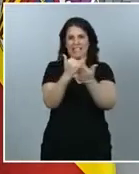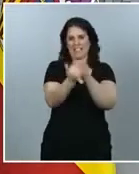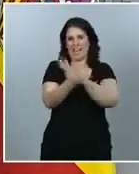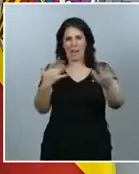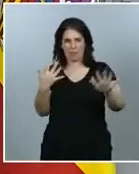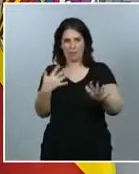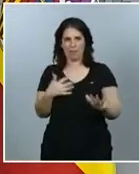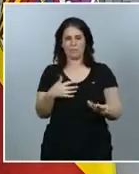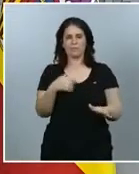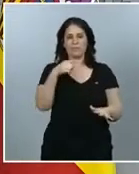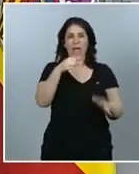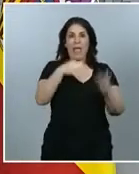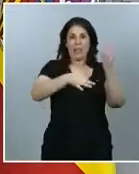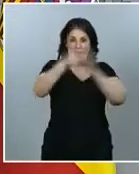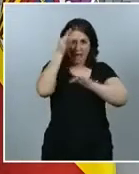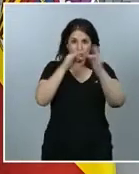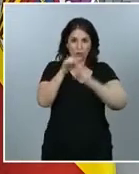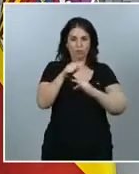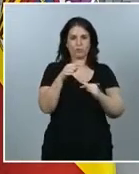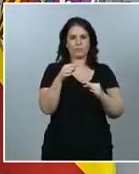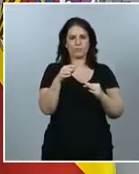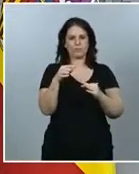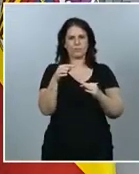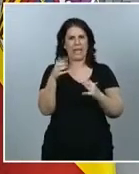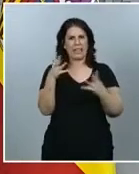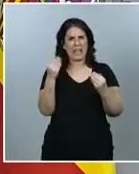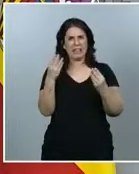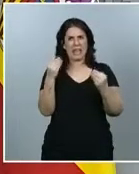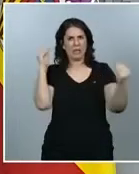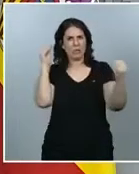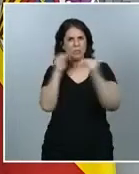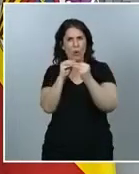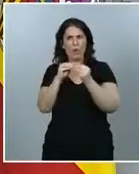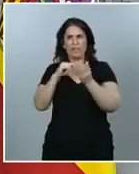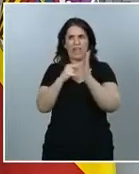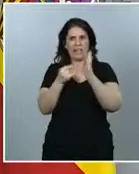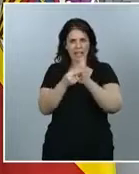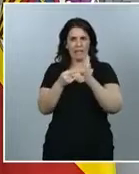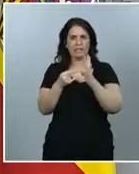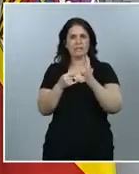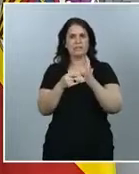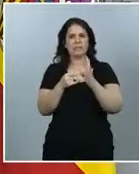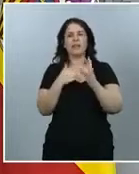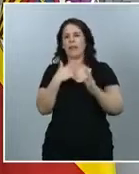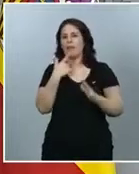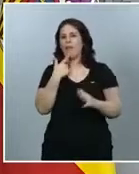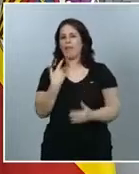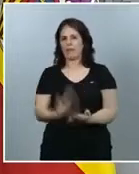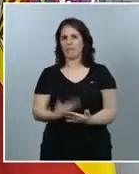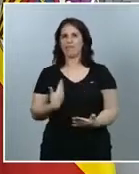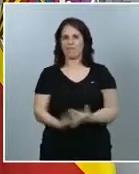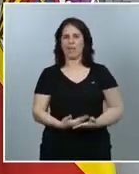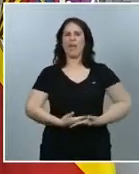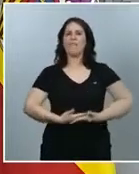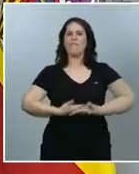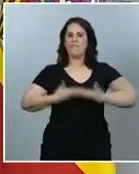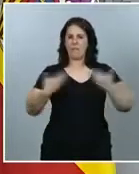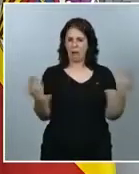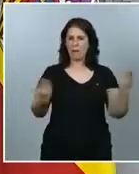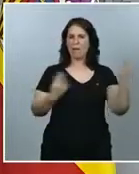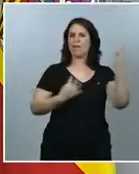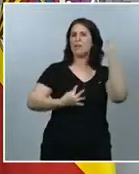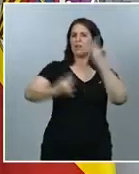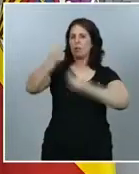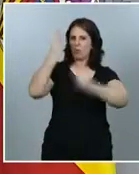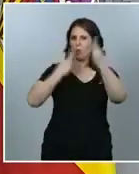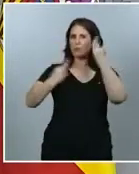tan altos de acuerdo entre técnicas, creemos que son lo suficientemente rigurosos como para podernos